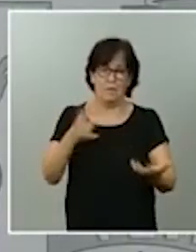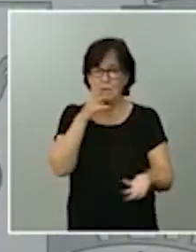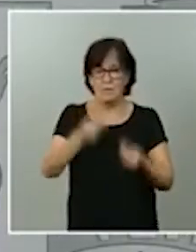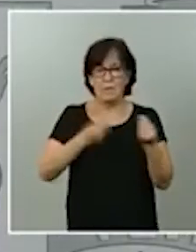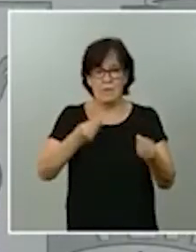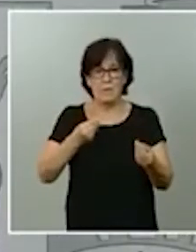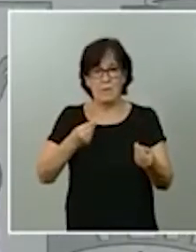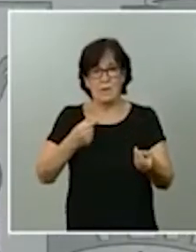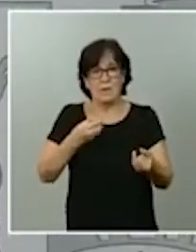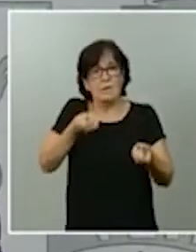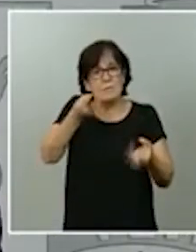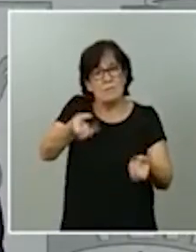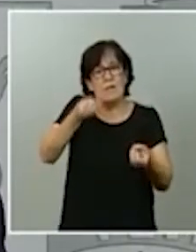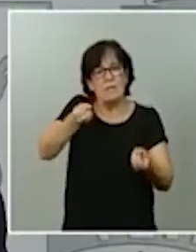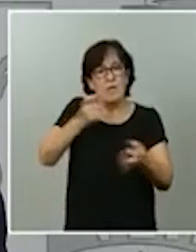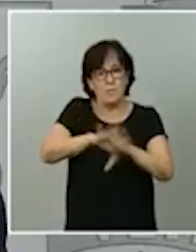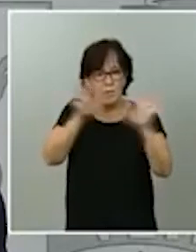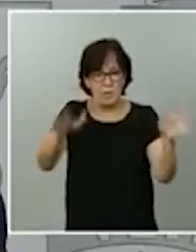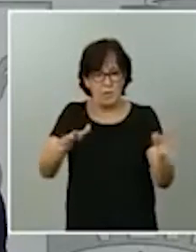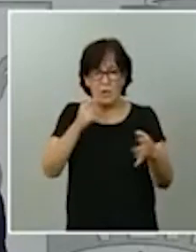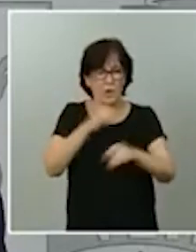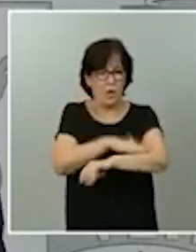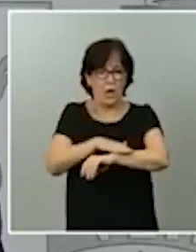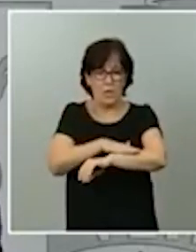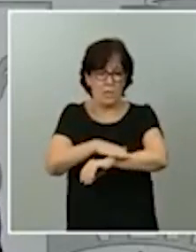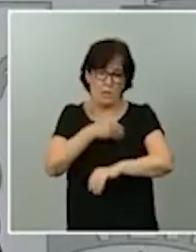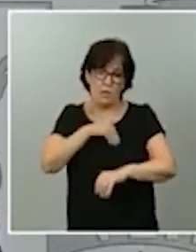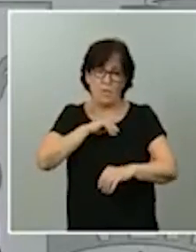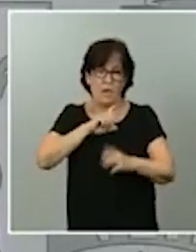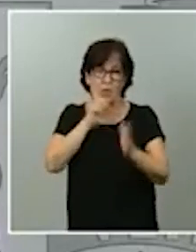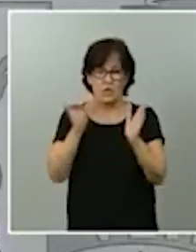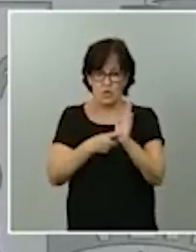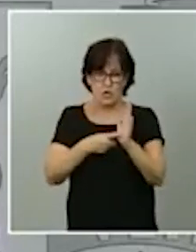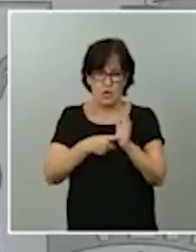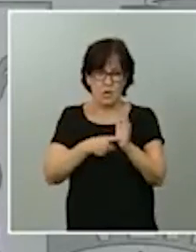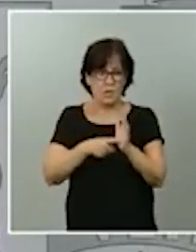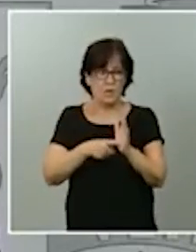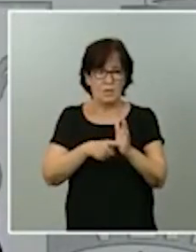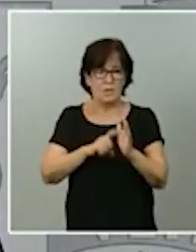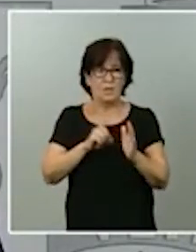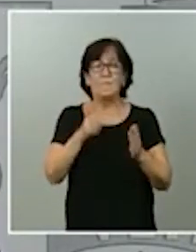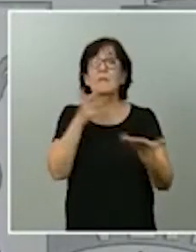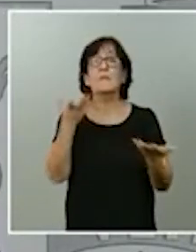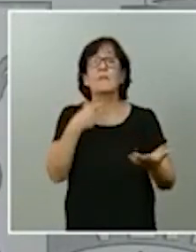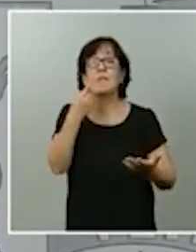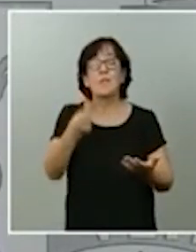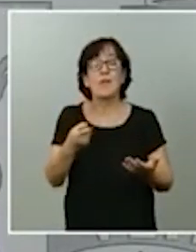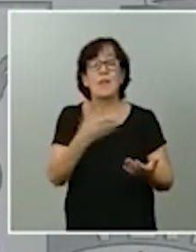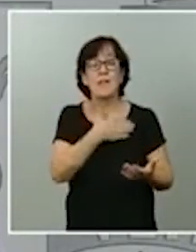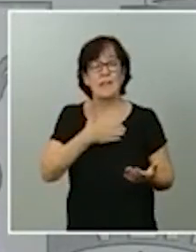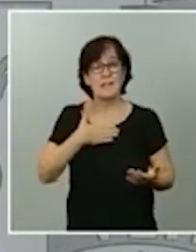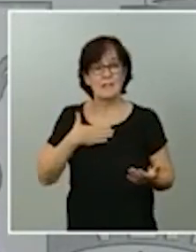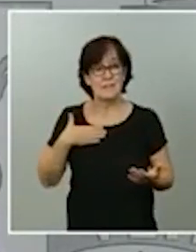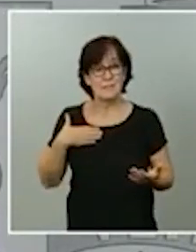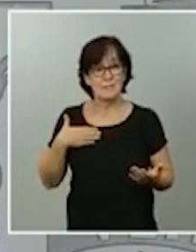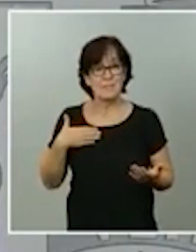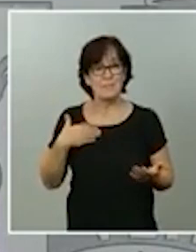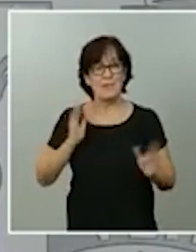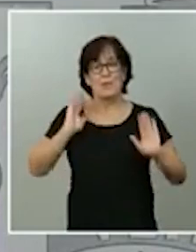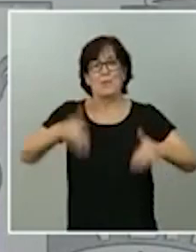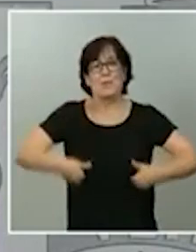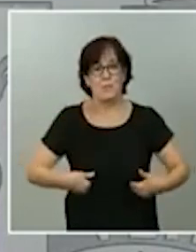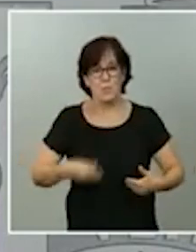hace el gobierno de España es total y absoluto bueno lo dicho que les deseo una buena reincorporación